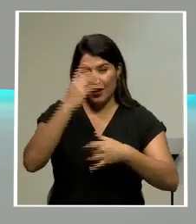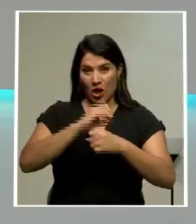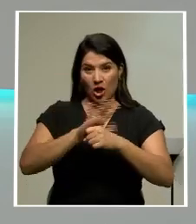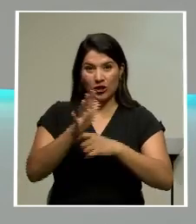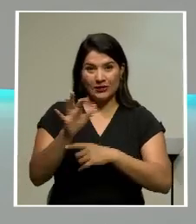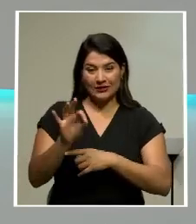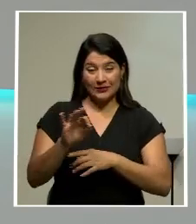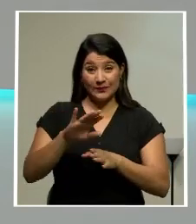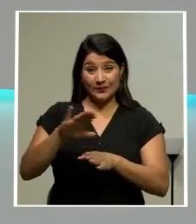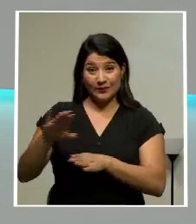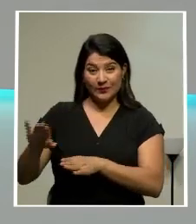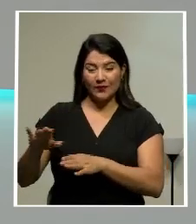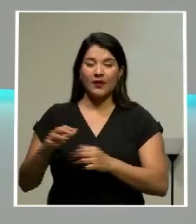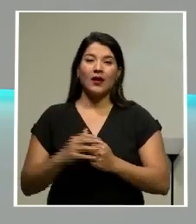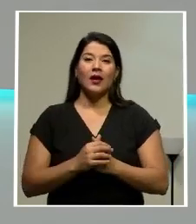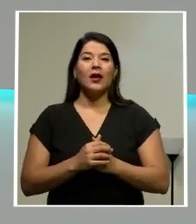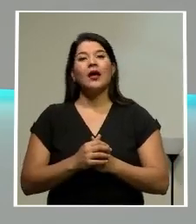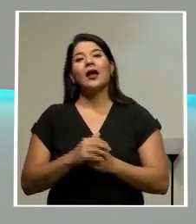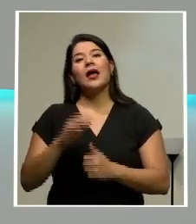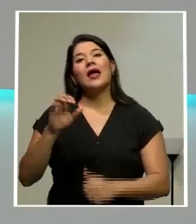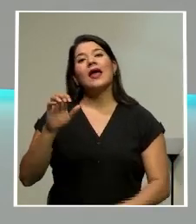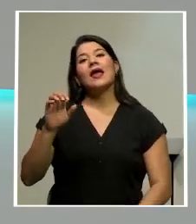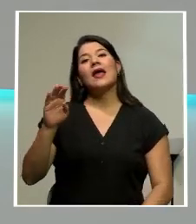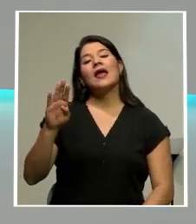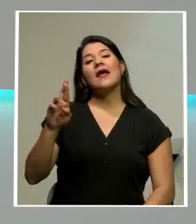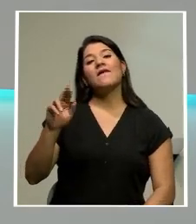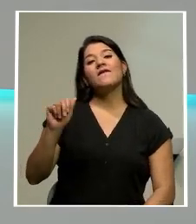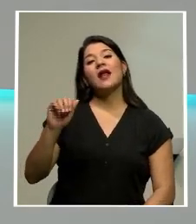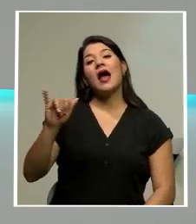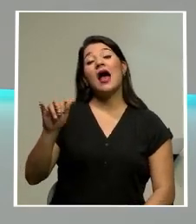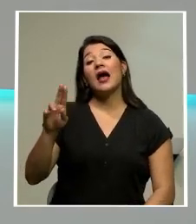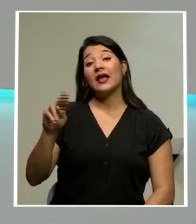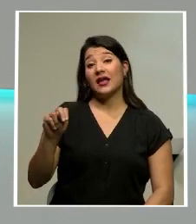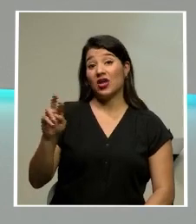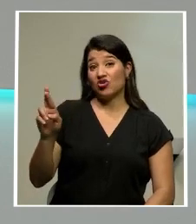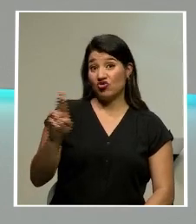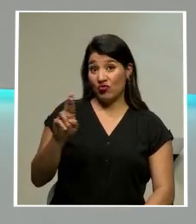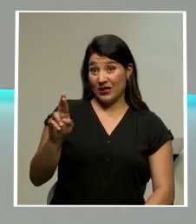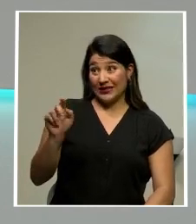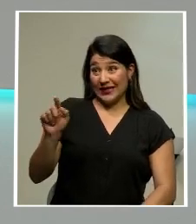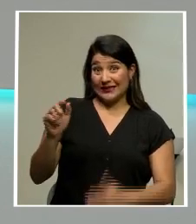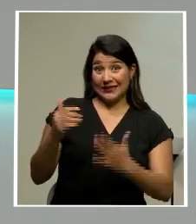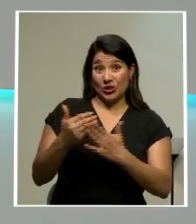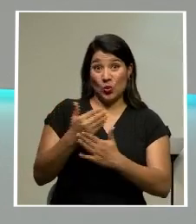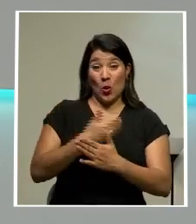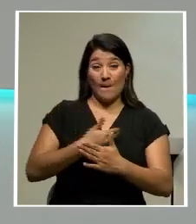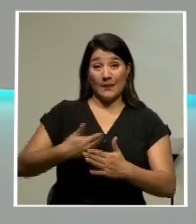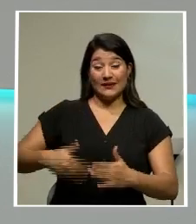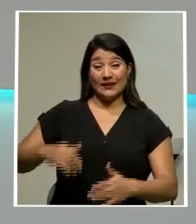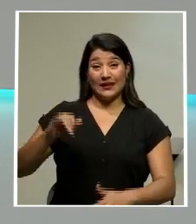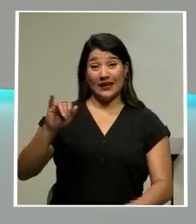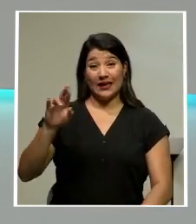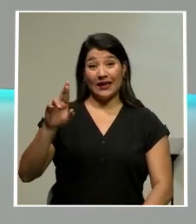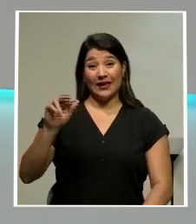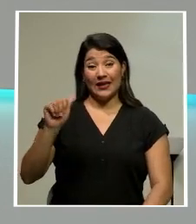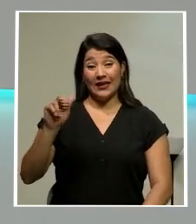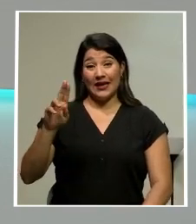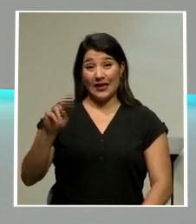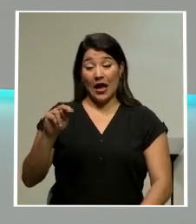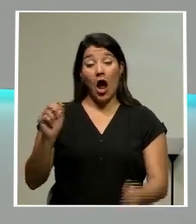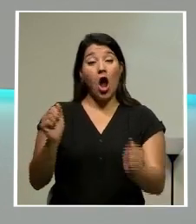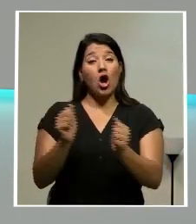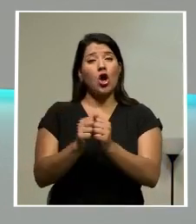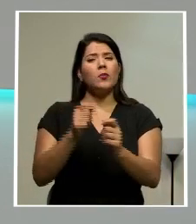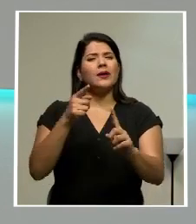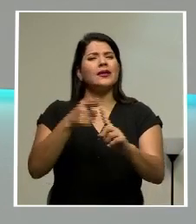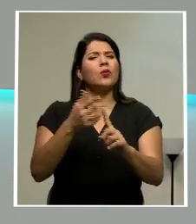El ultraconservador Ebrahim Raisi fue investido como nuevo presidente de Irán con la misión de levantar